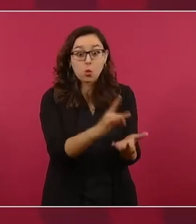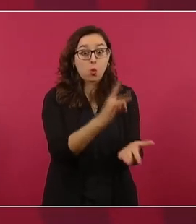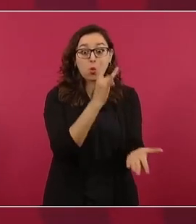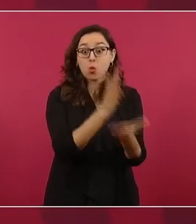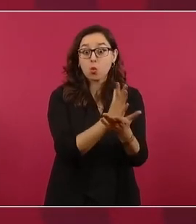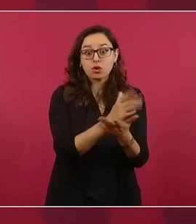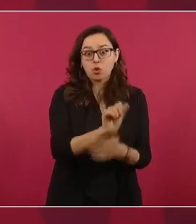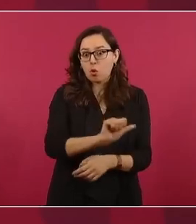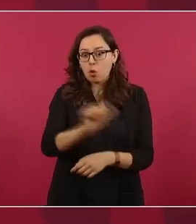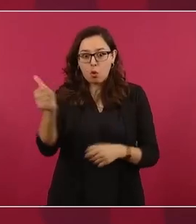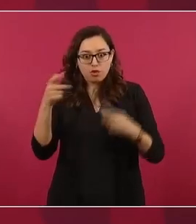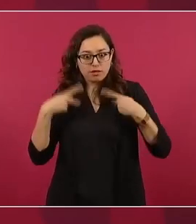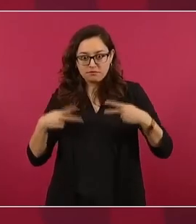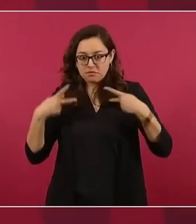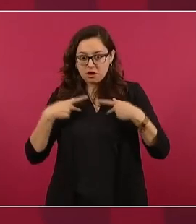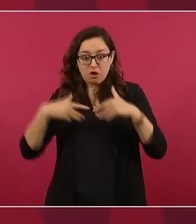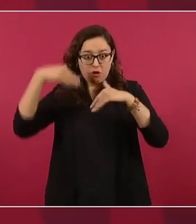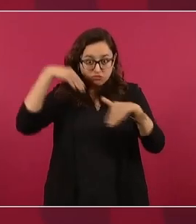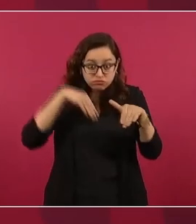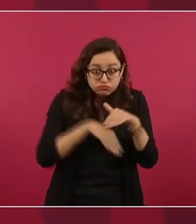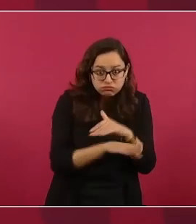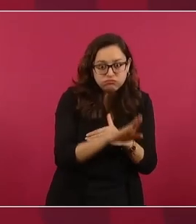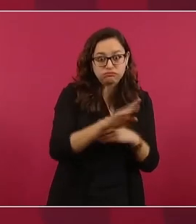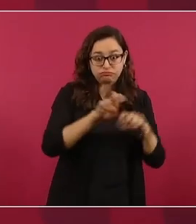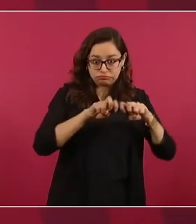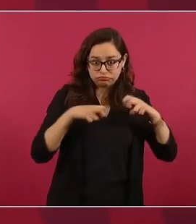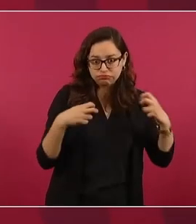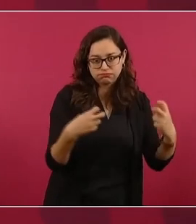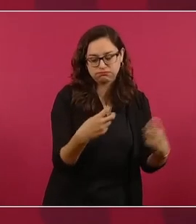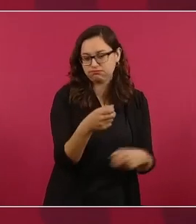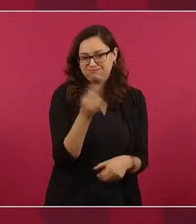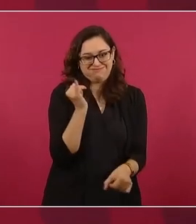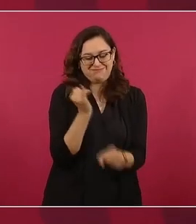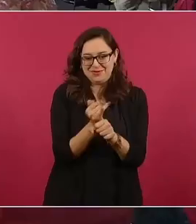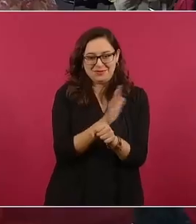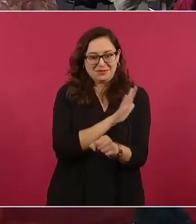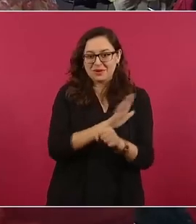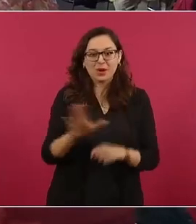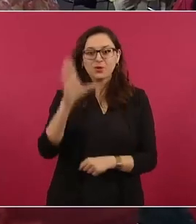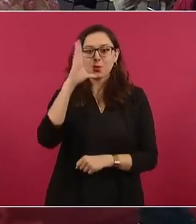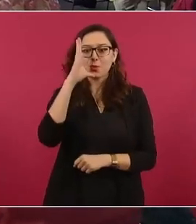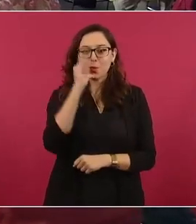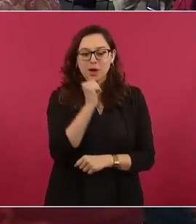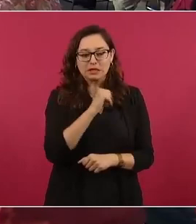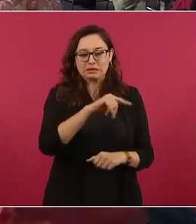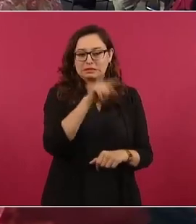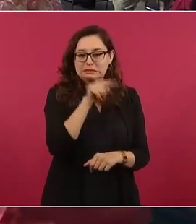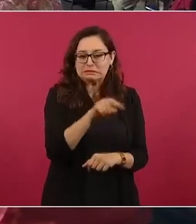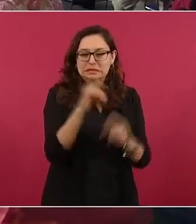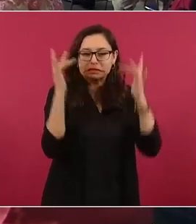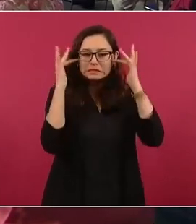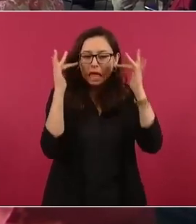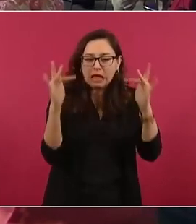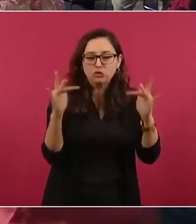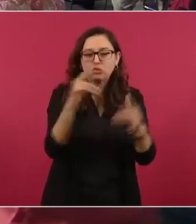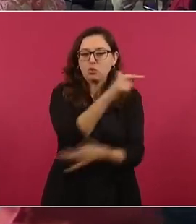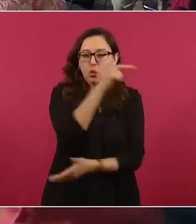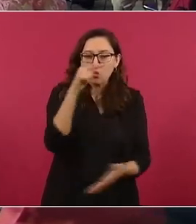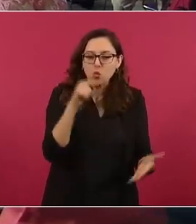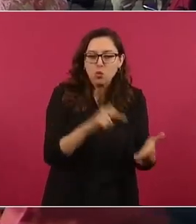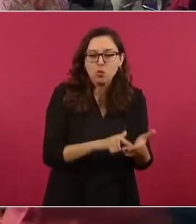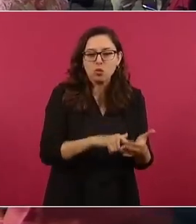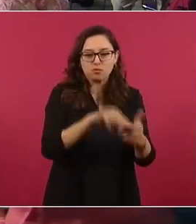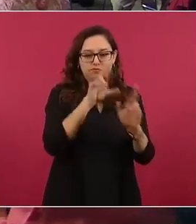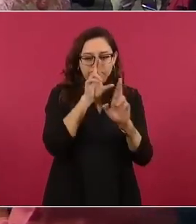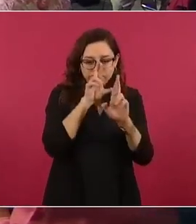ahí en las sillas. Y yo